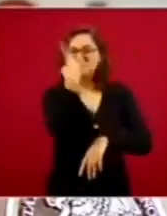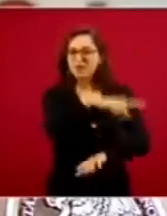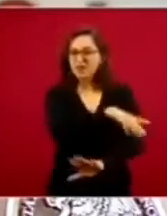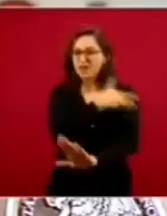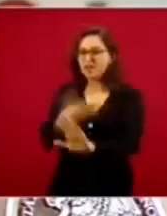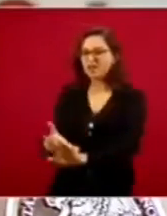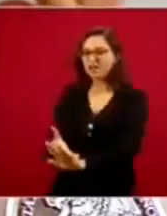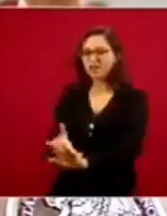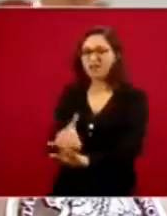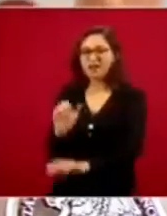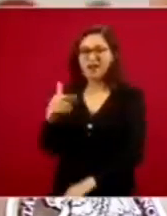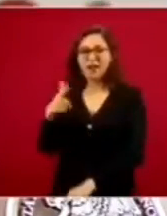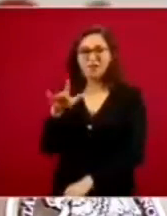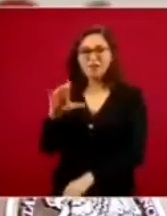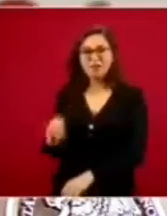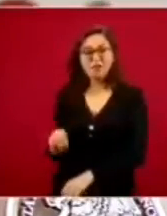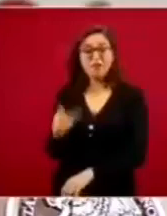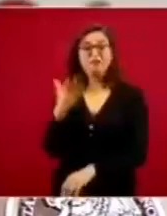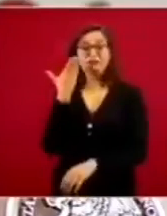Facebook.